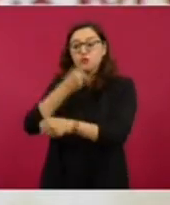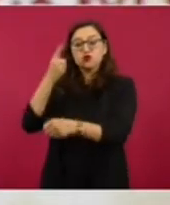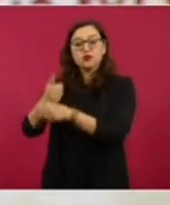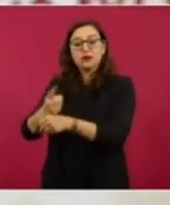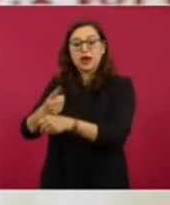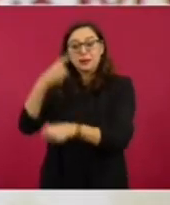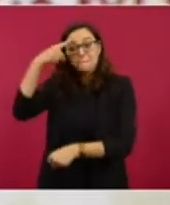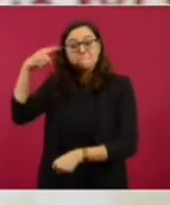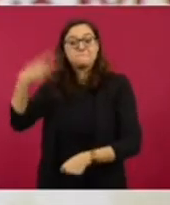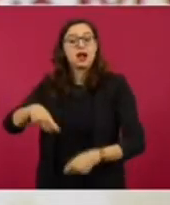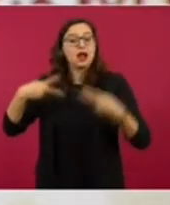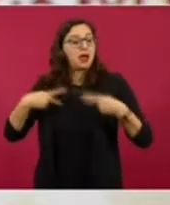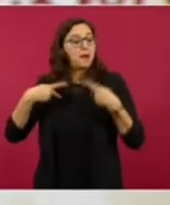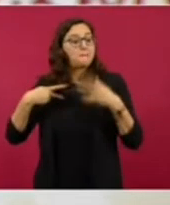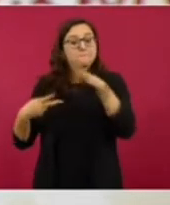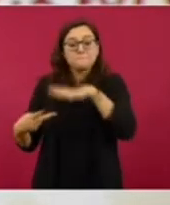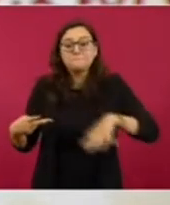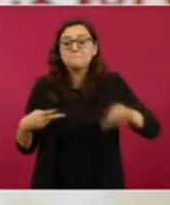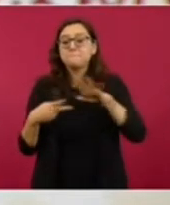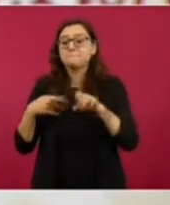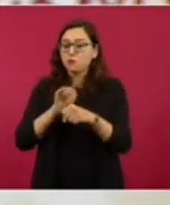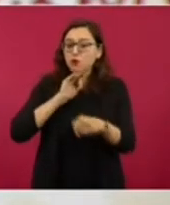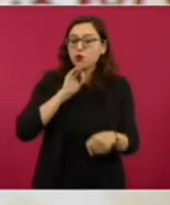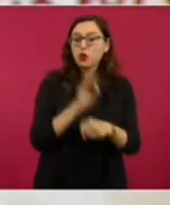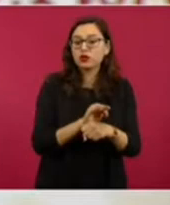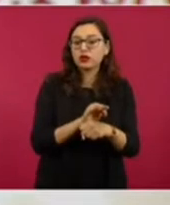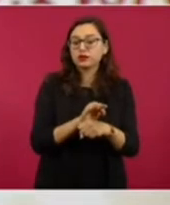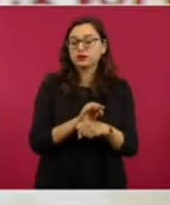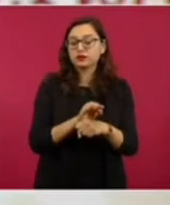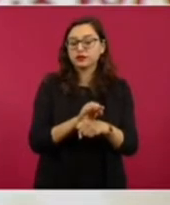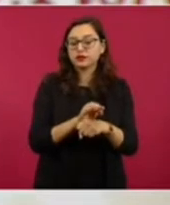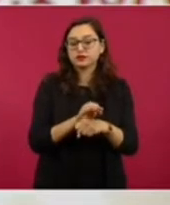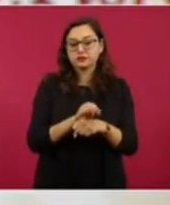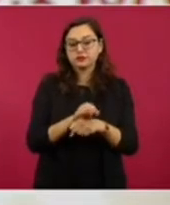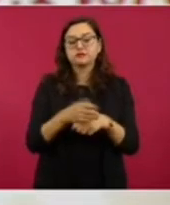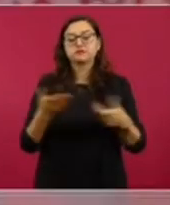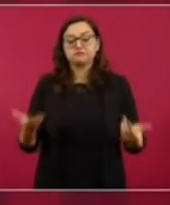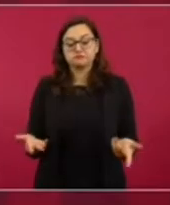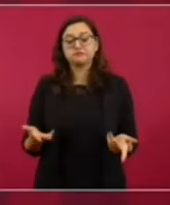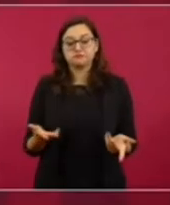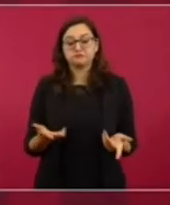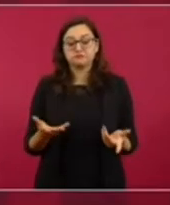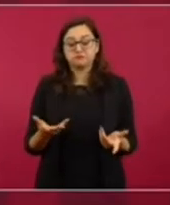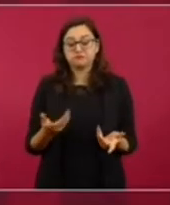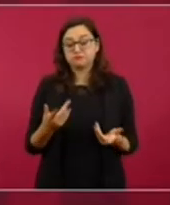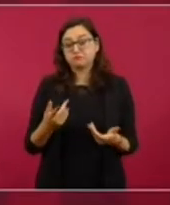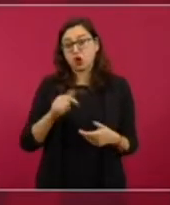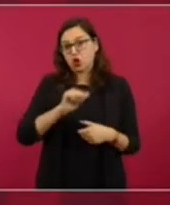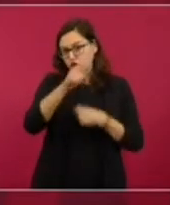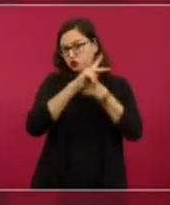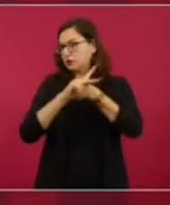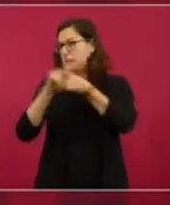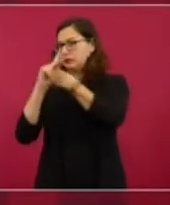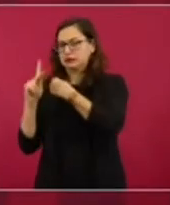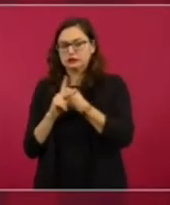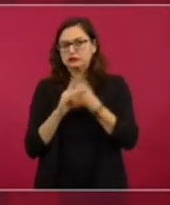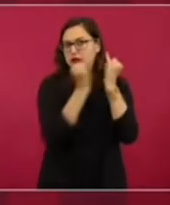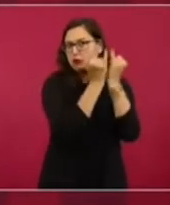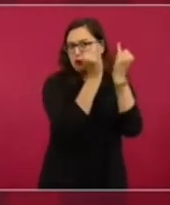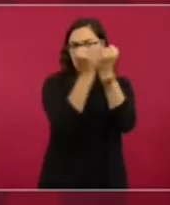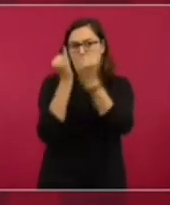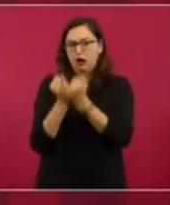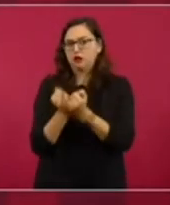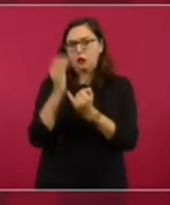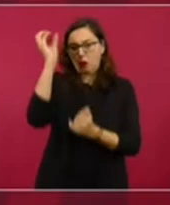población civil y de defender los valores en los que creemos, junto con otros países. Es decir,